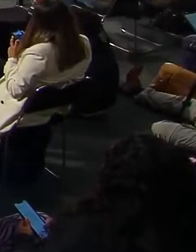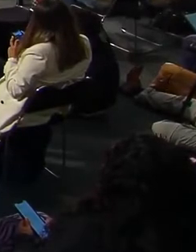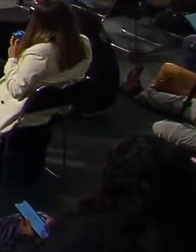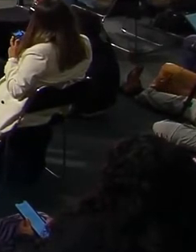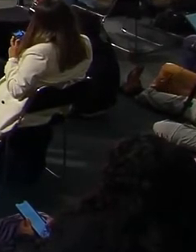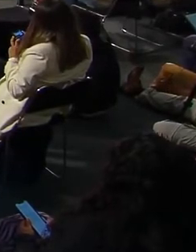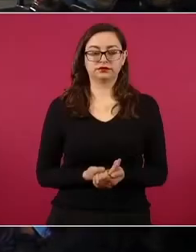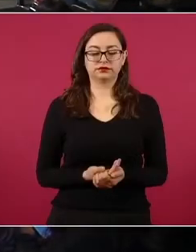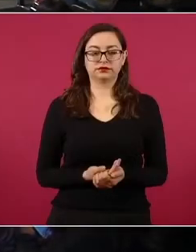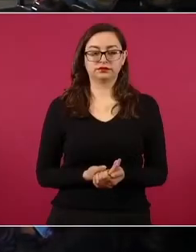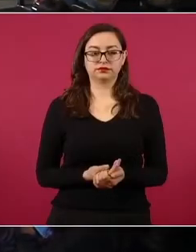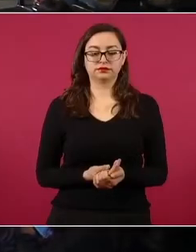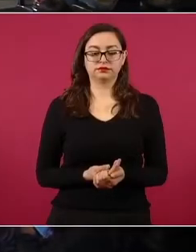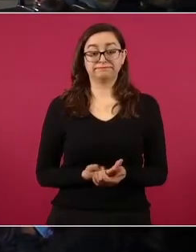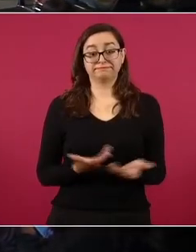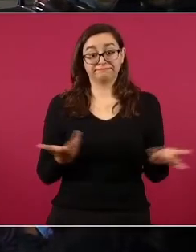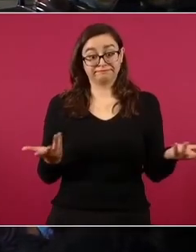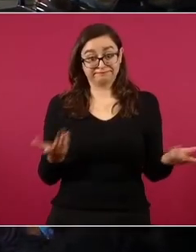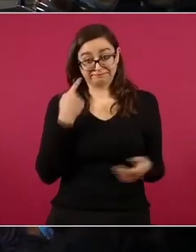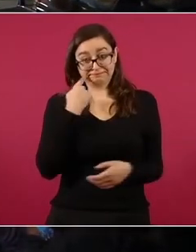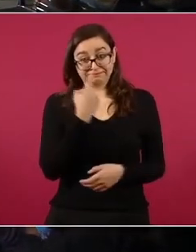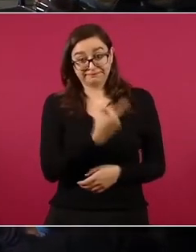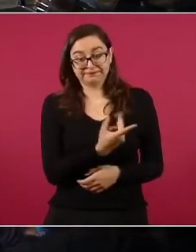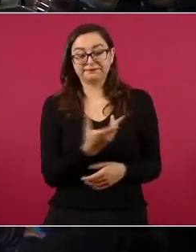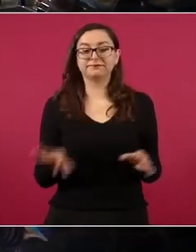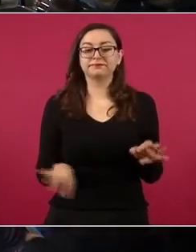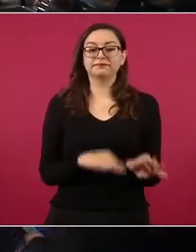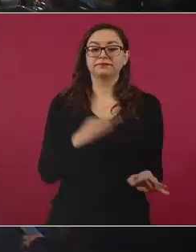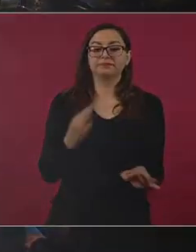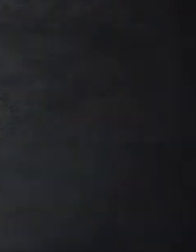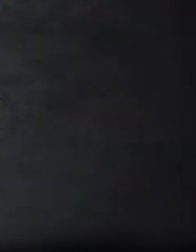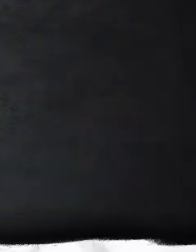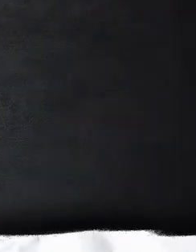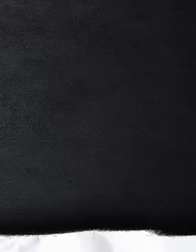Lo que hay que ver. ¿Es cuántos, señor presidente? Muchas gracias.